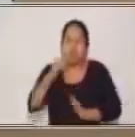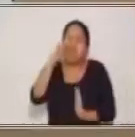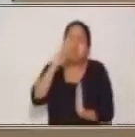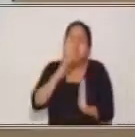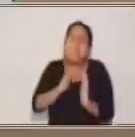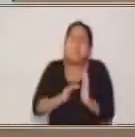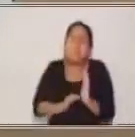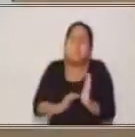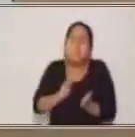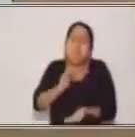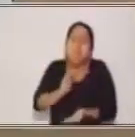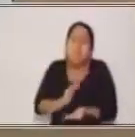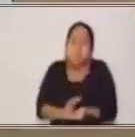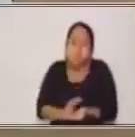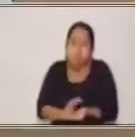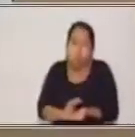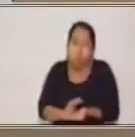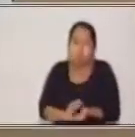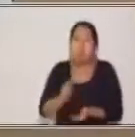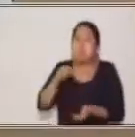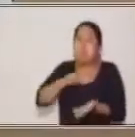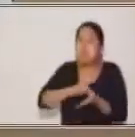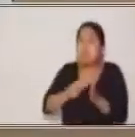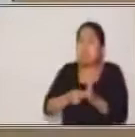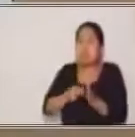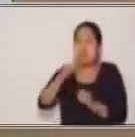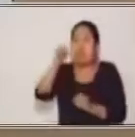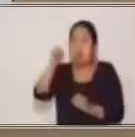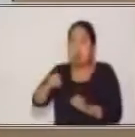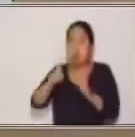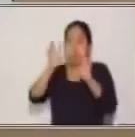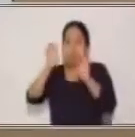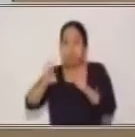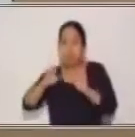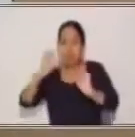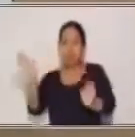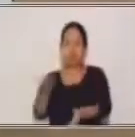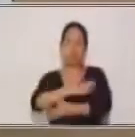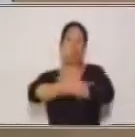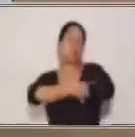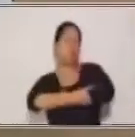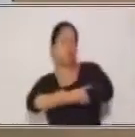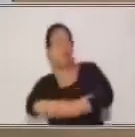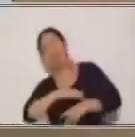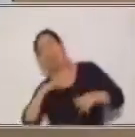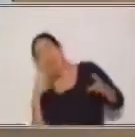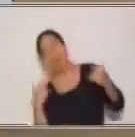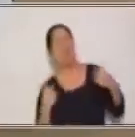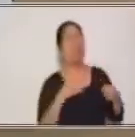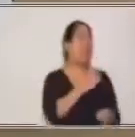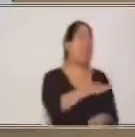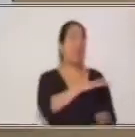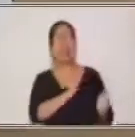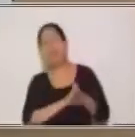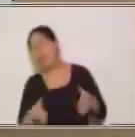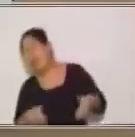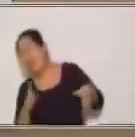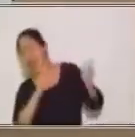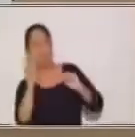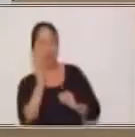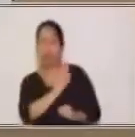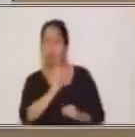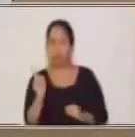Quiere decir que con esta persona todavía no hay un lazo fraternal como para tratar de vos. Hay una